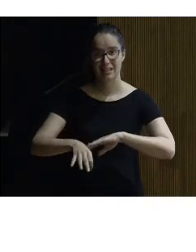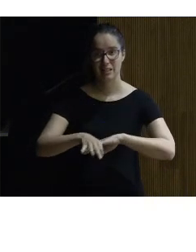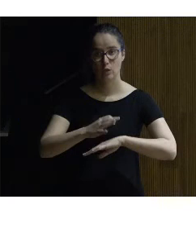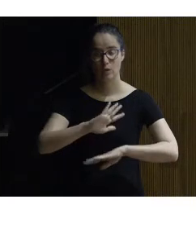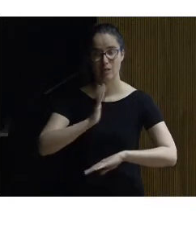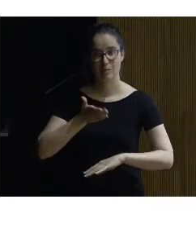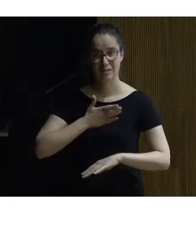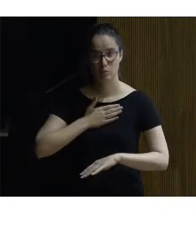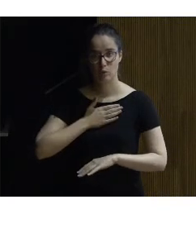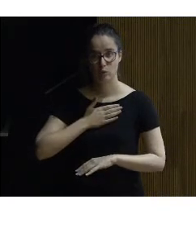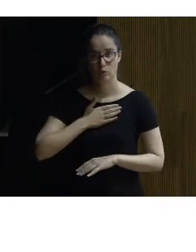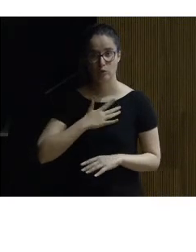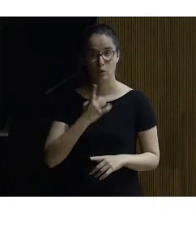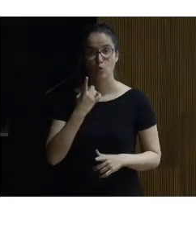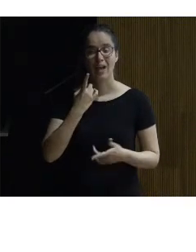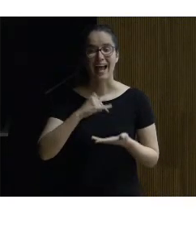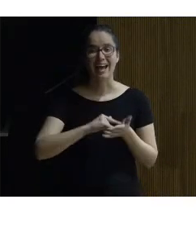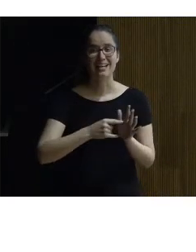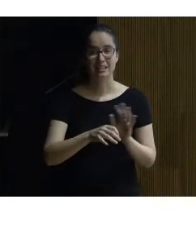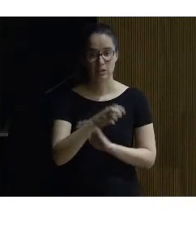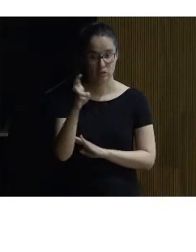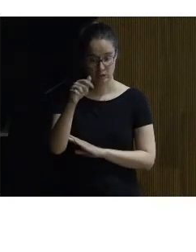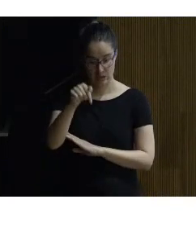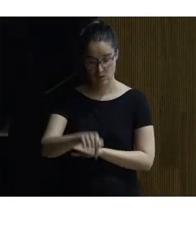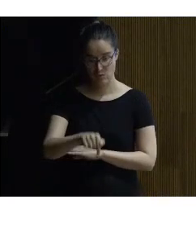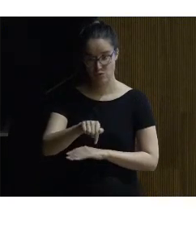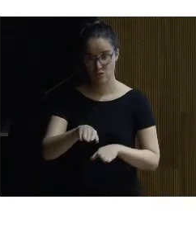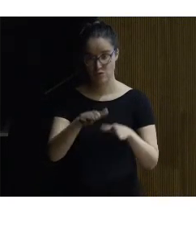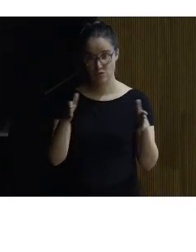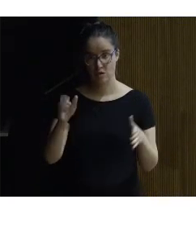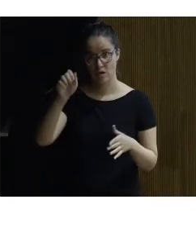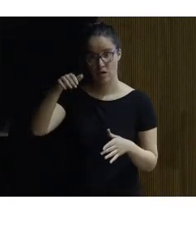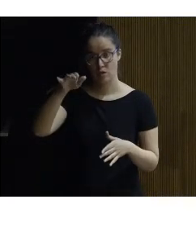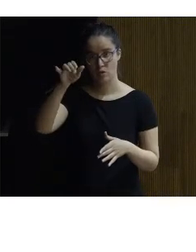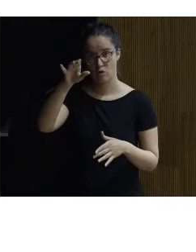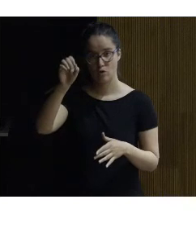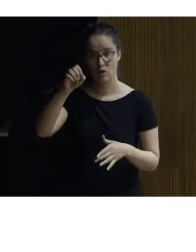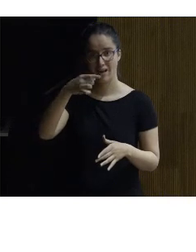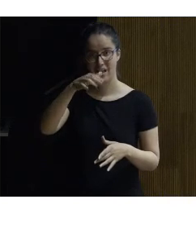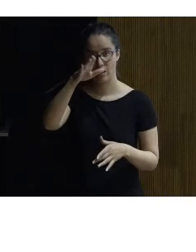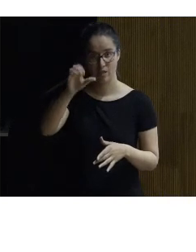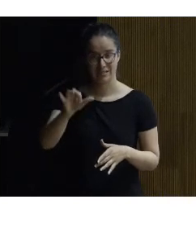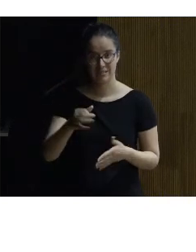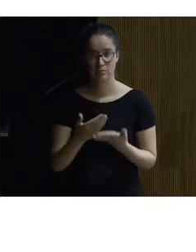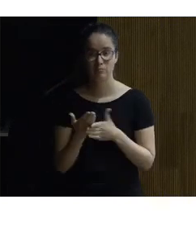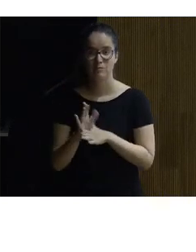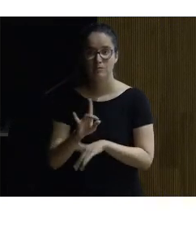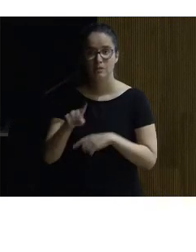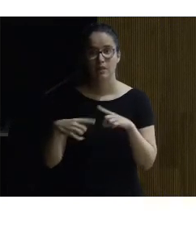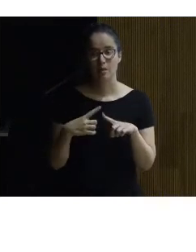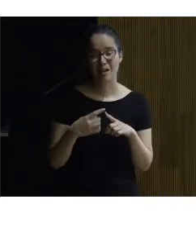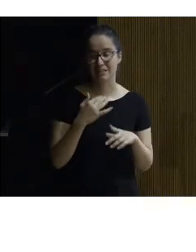patrimonio de un arquitecto aquí presente Marco Antonio Garcés que planteaba además